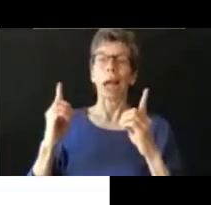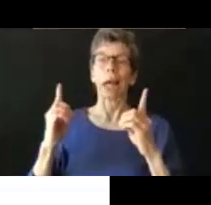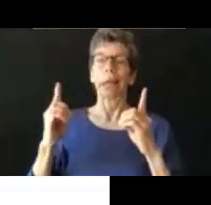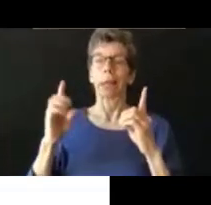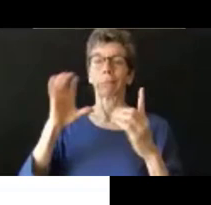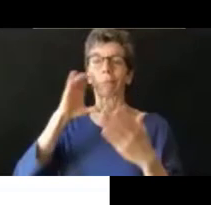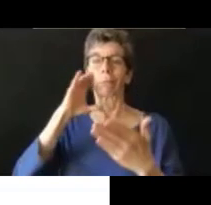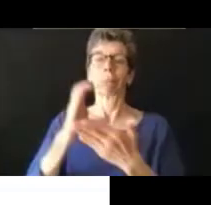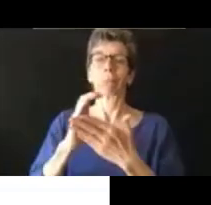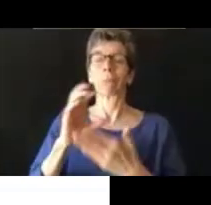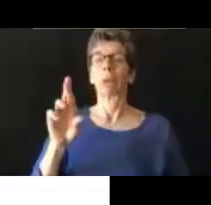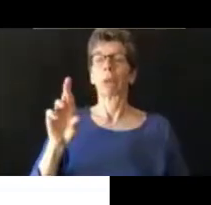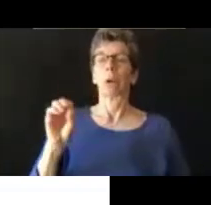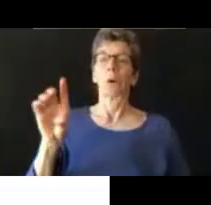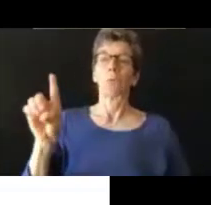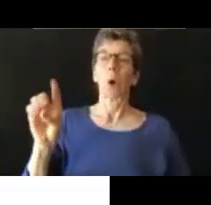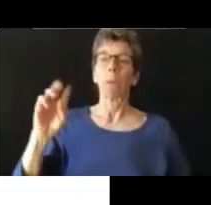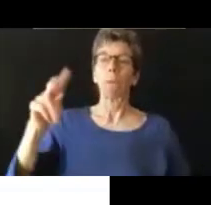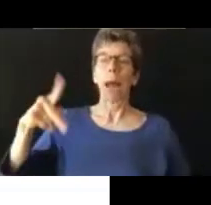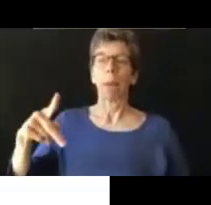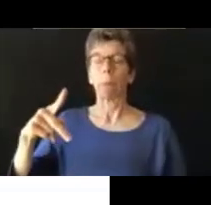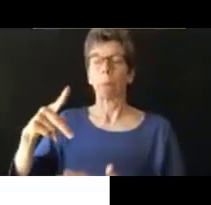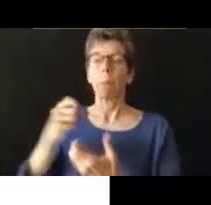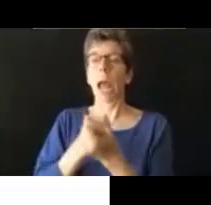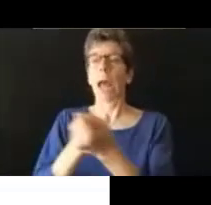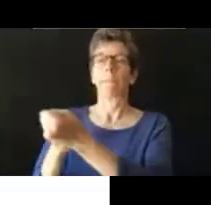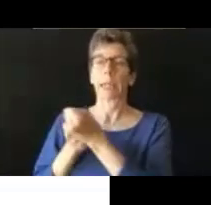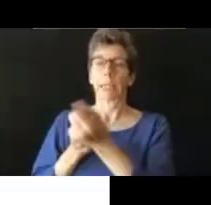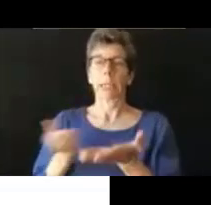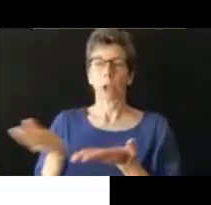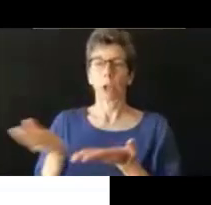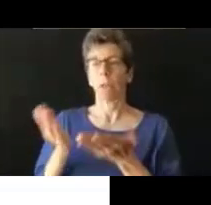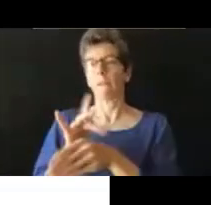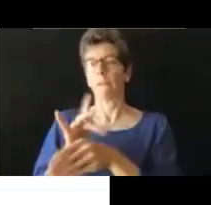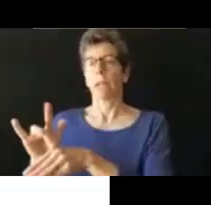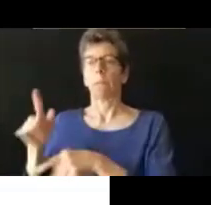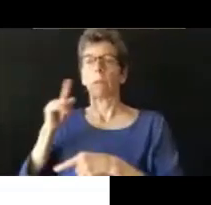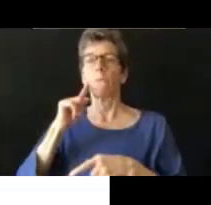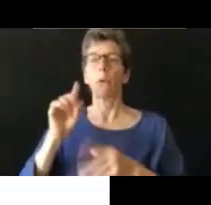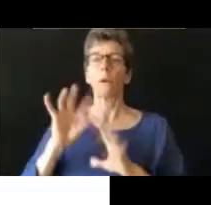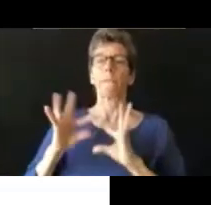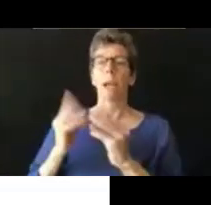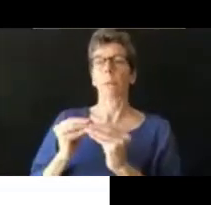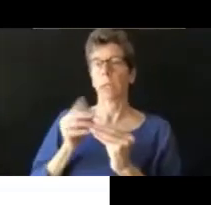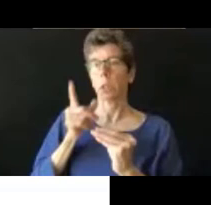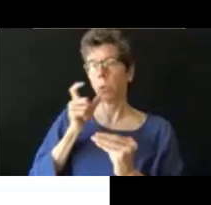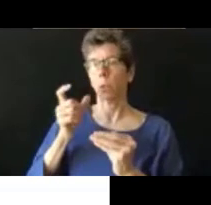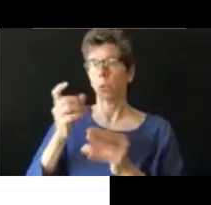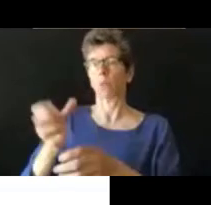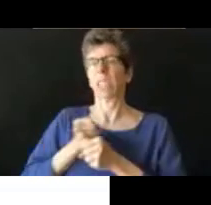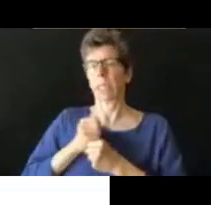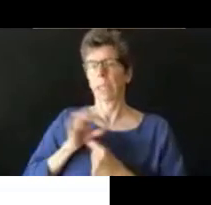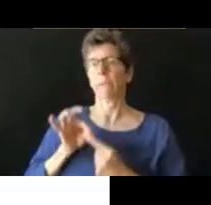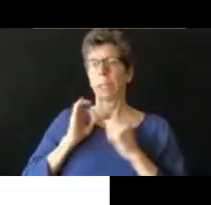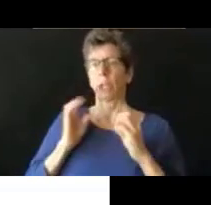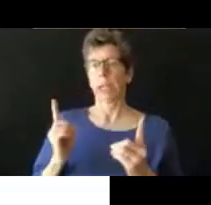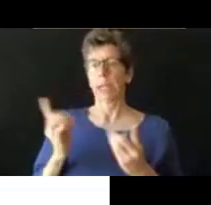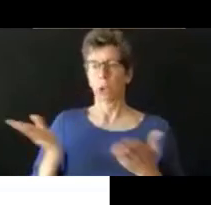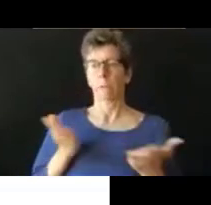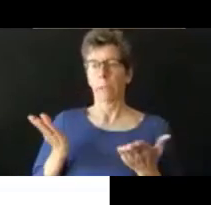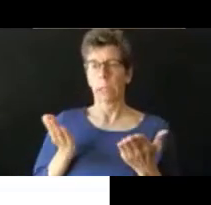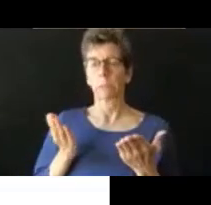opciones de intercesión realistas para las familias de niños o personas que reciben educaciones de